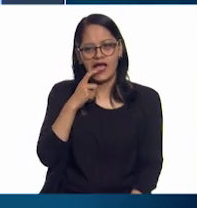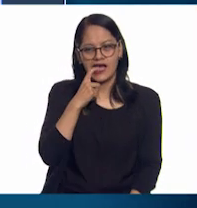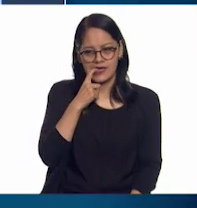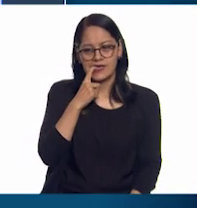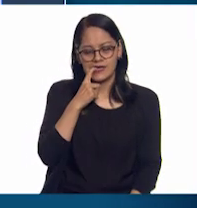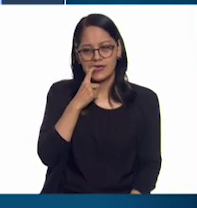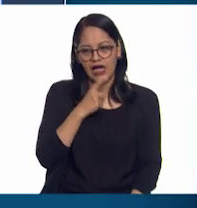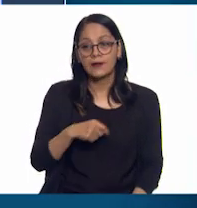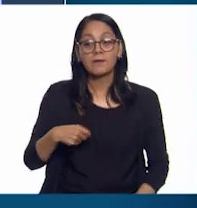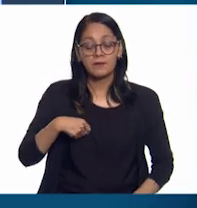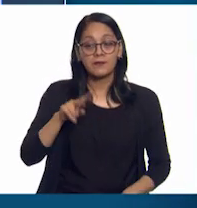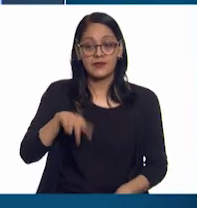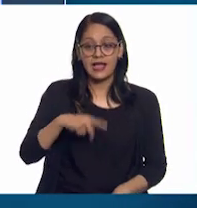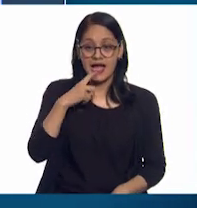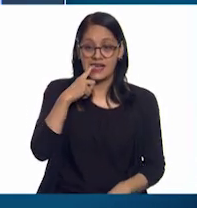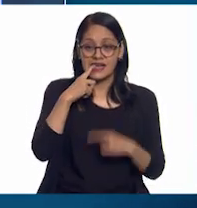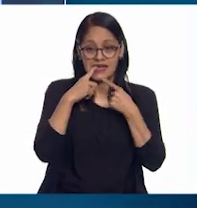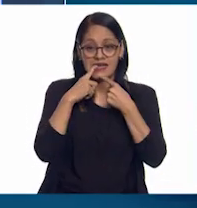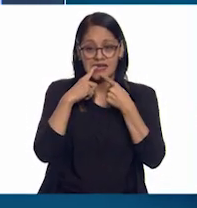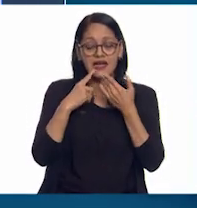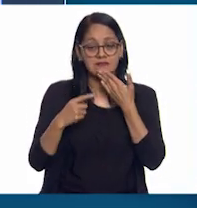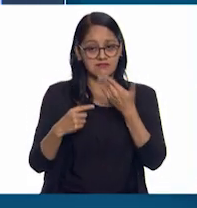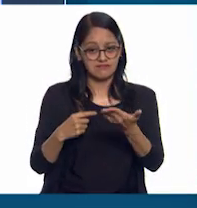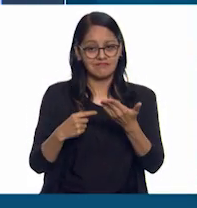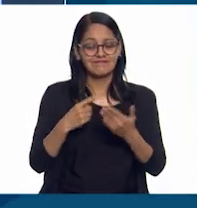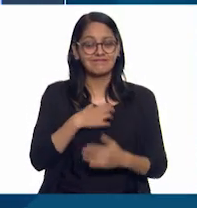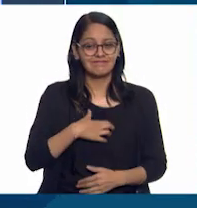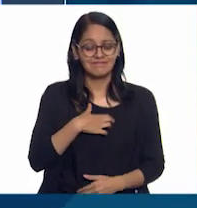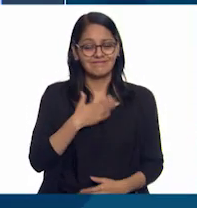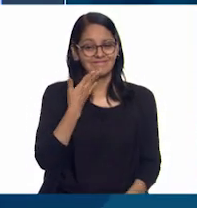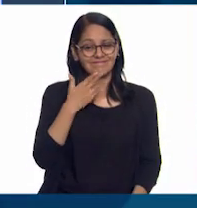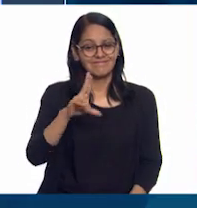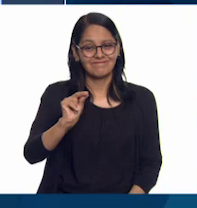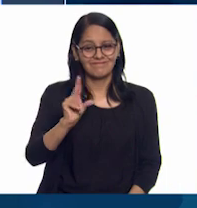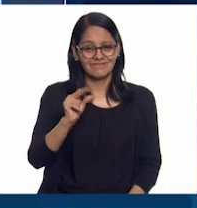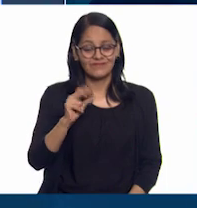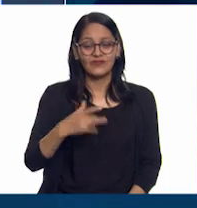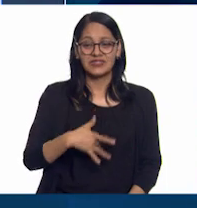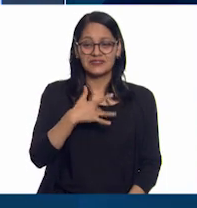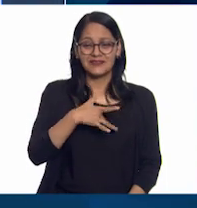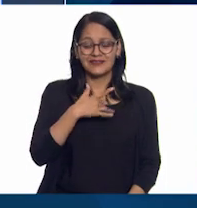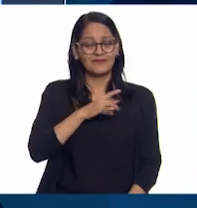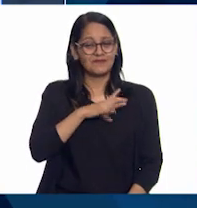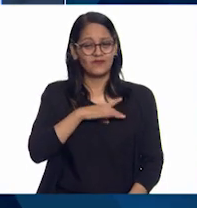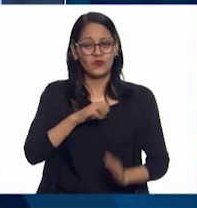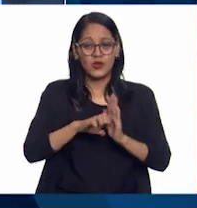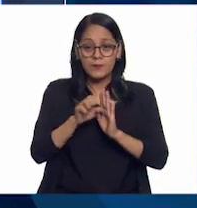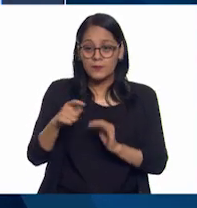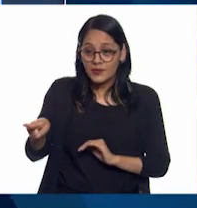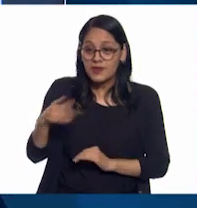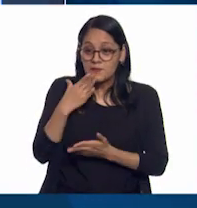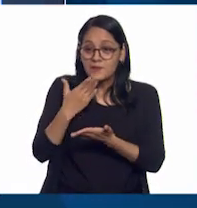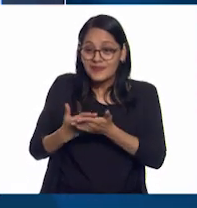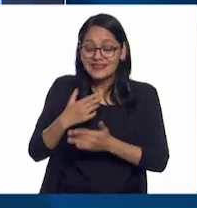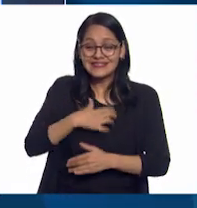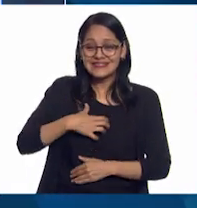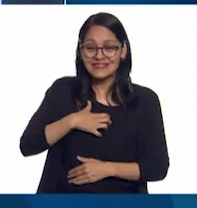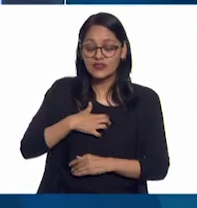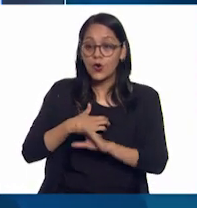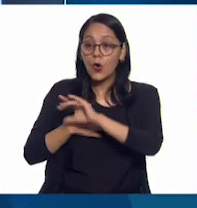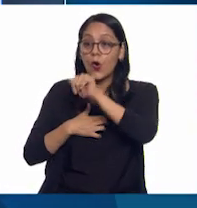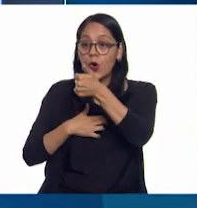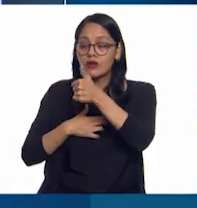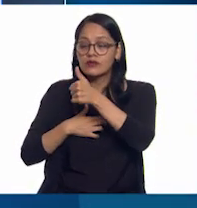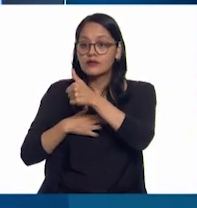Los celos son un sentimiento que no es nada agradable. Para mí fue como ese temor de que alguien que te agrada te pueda abandonar por alguien más.